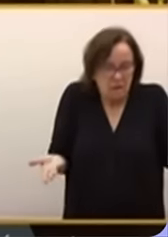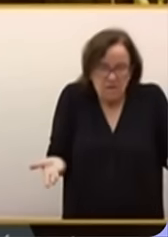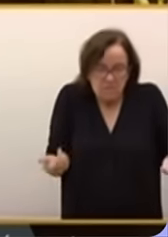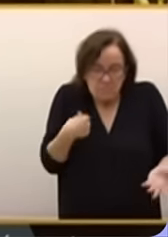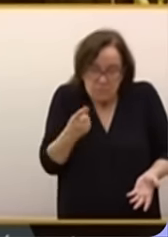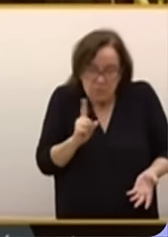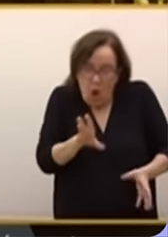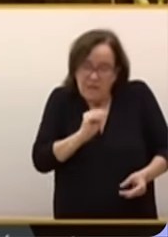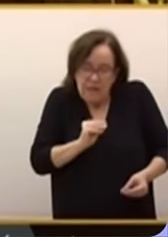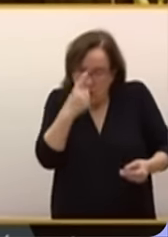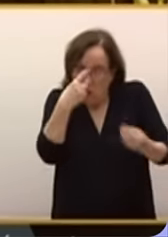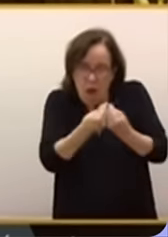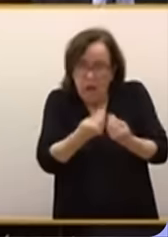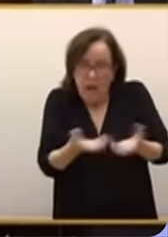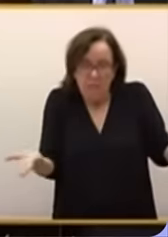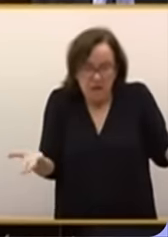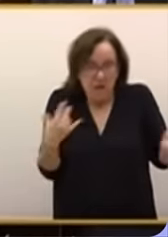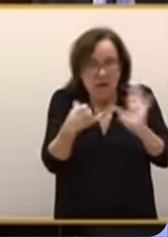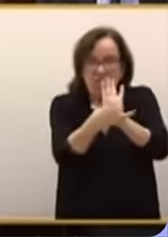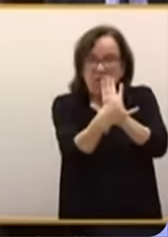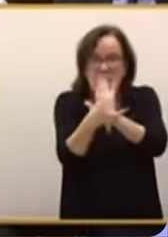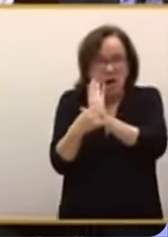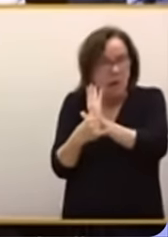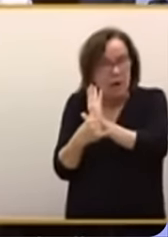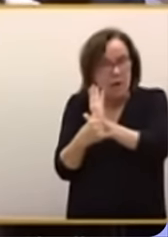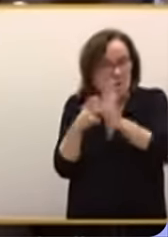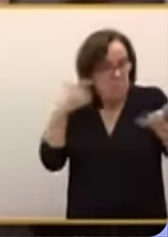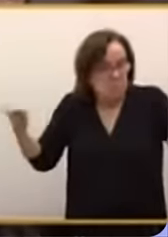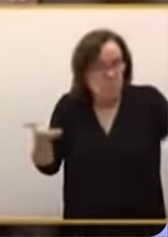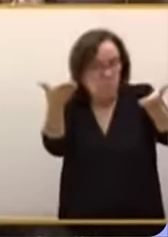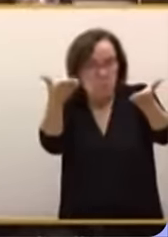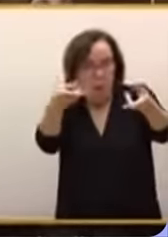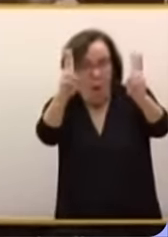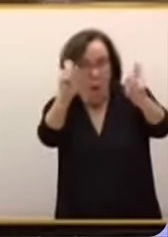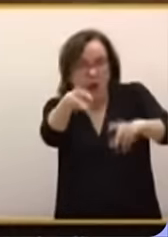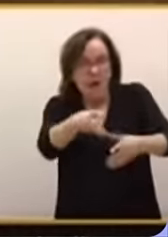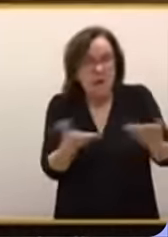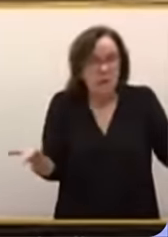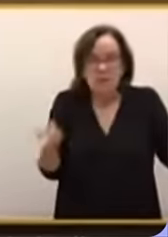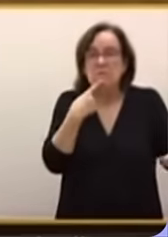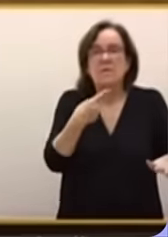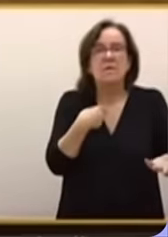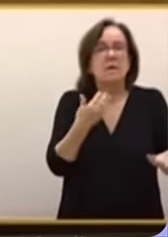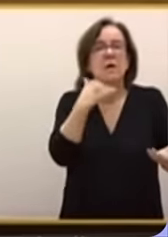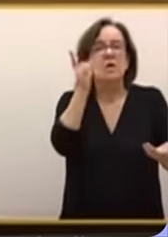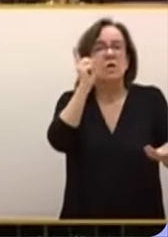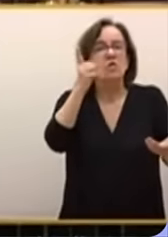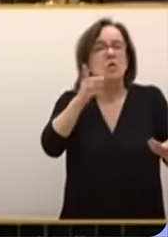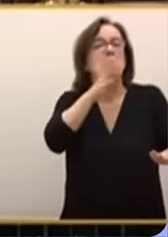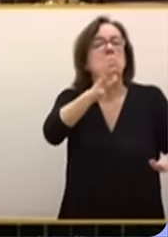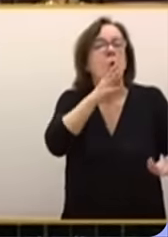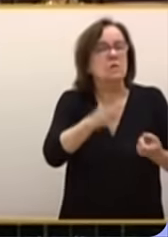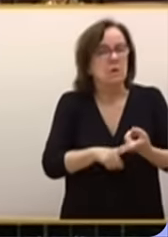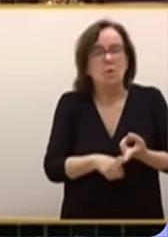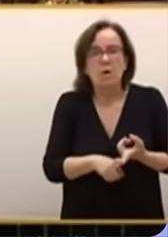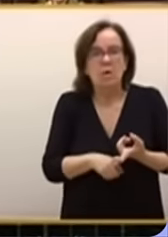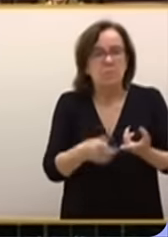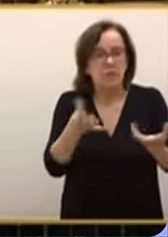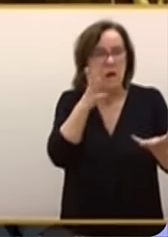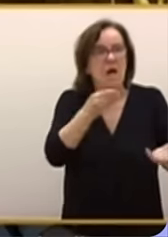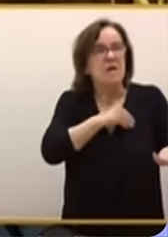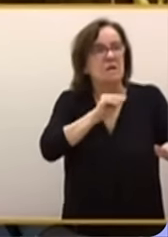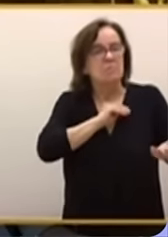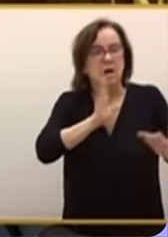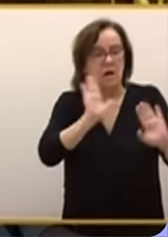señoría? Si son cercanos a usted, tienen carta blanca. Y si no, deme una sola razón para que